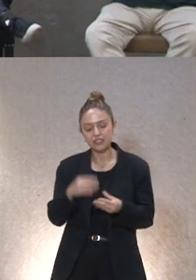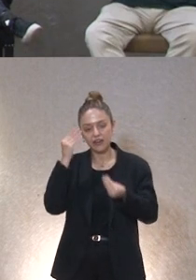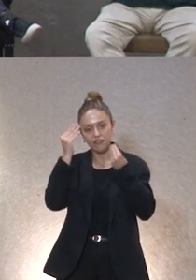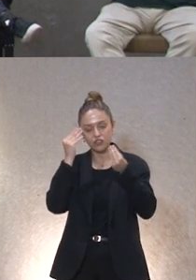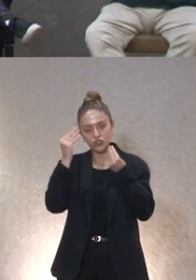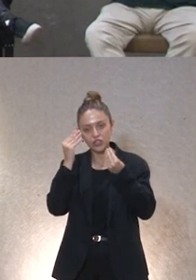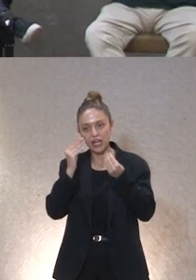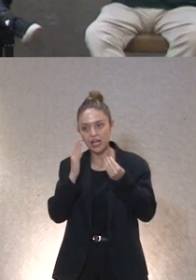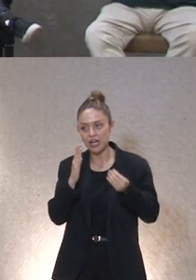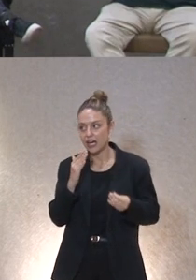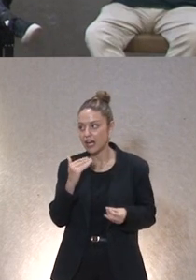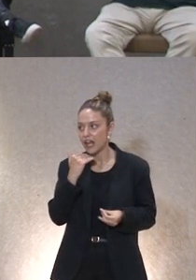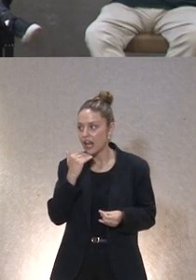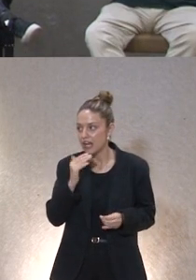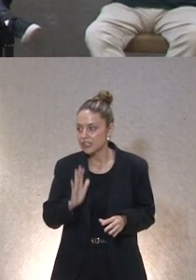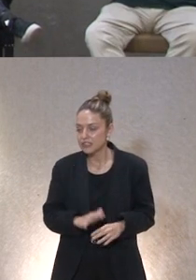sobre la reflexión